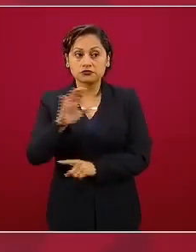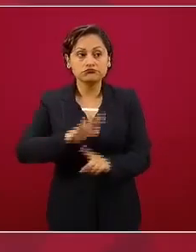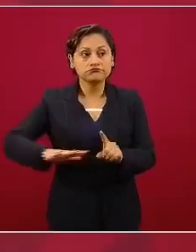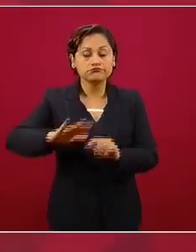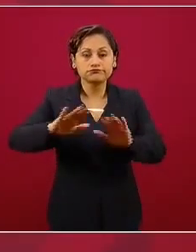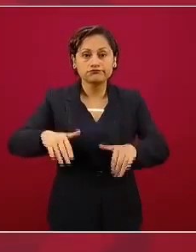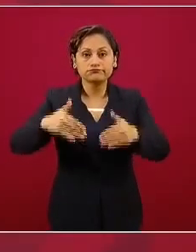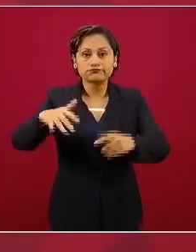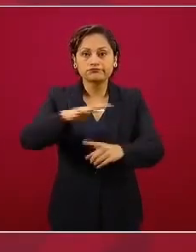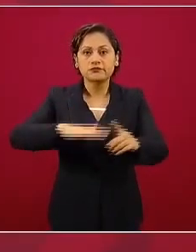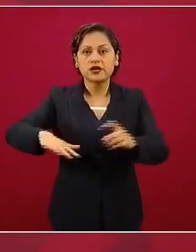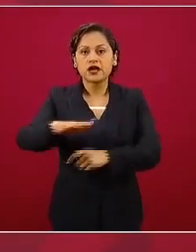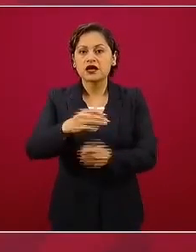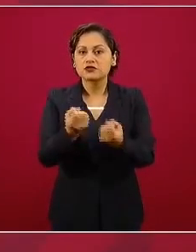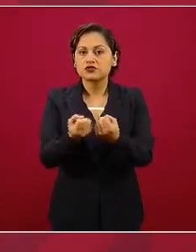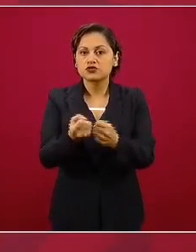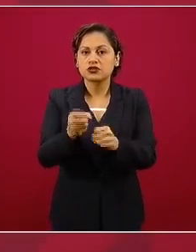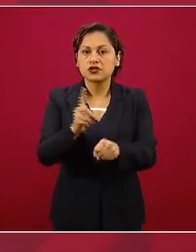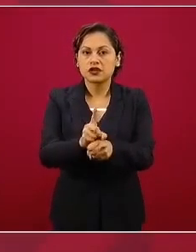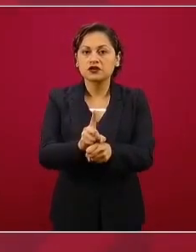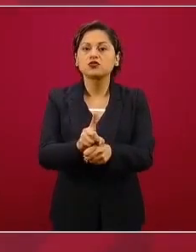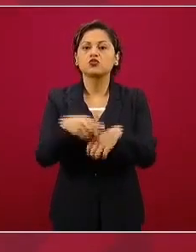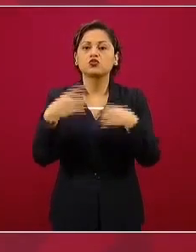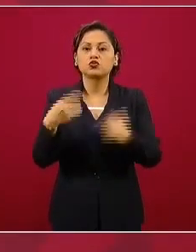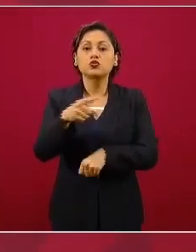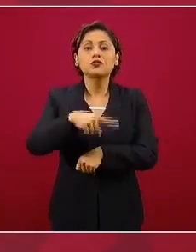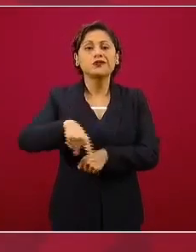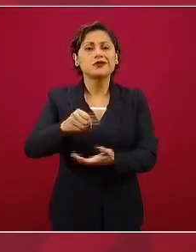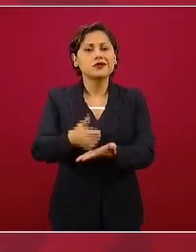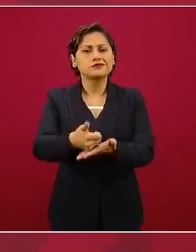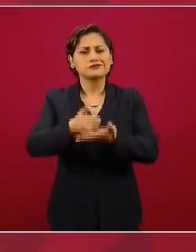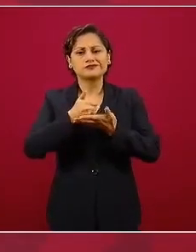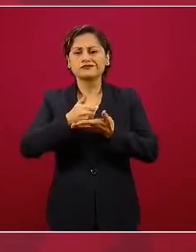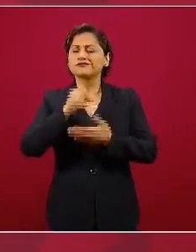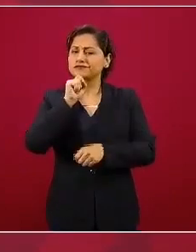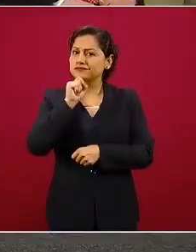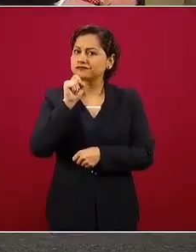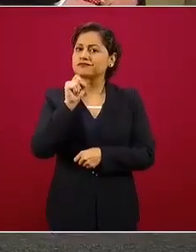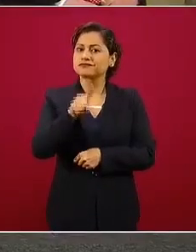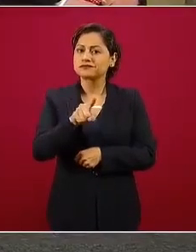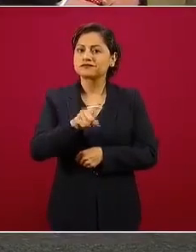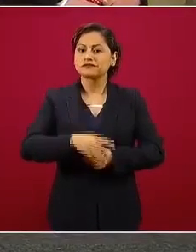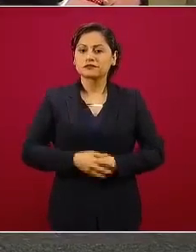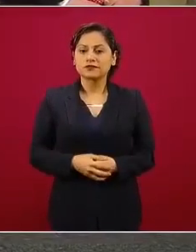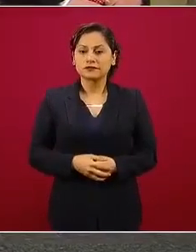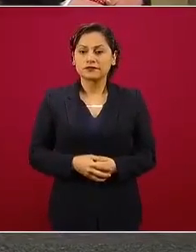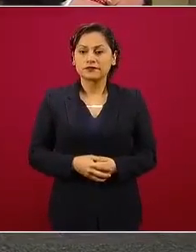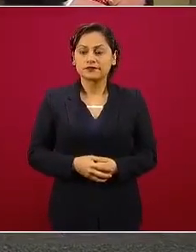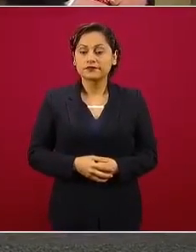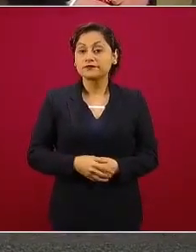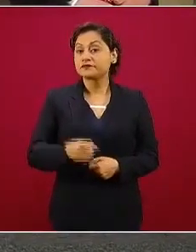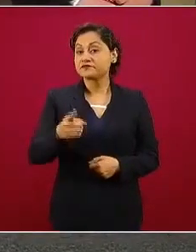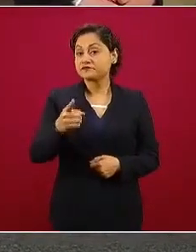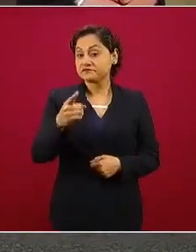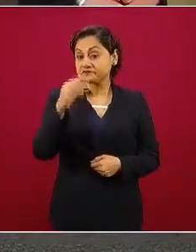adherido, se han sumado. Imagínense lo que significó en su momento